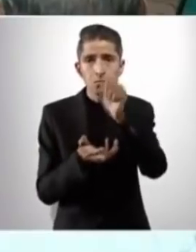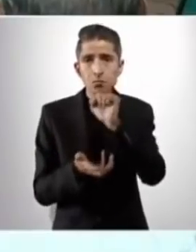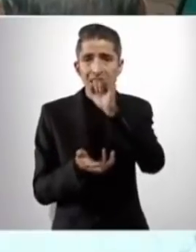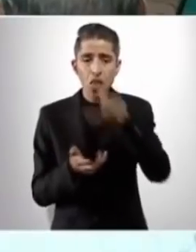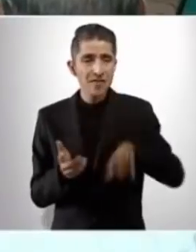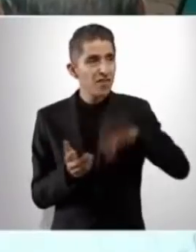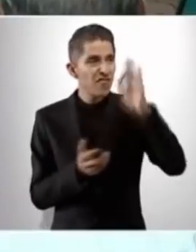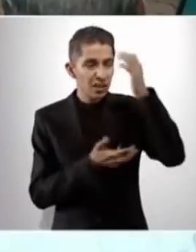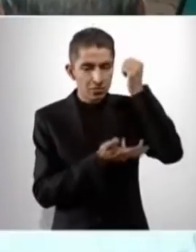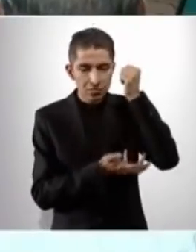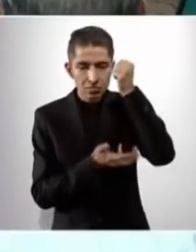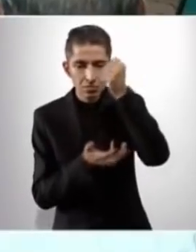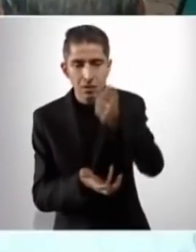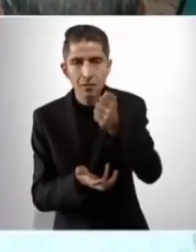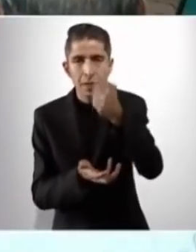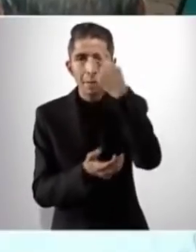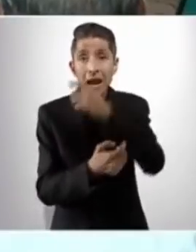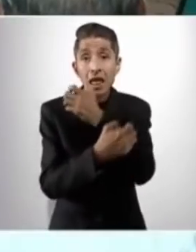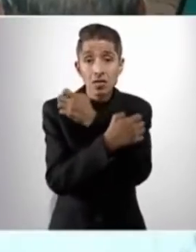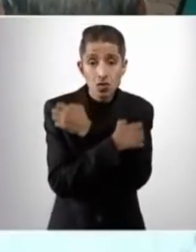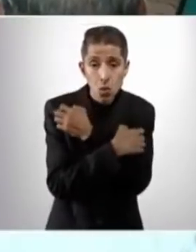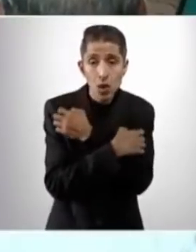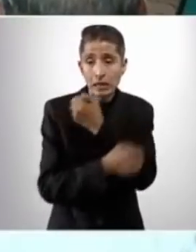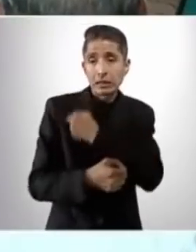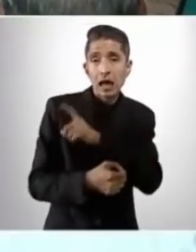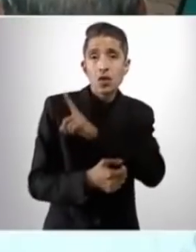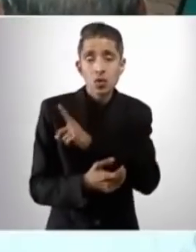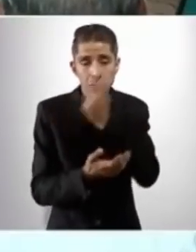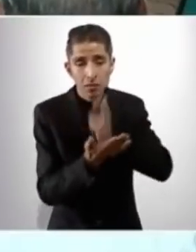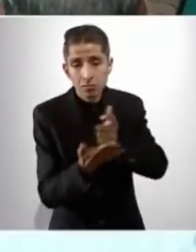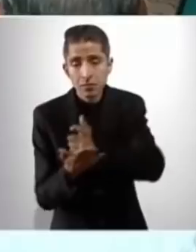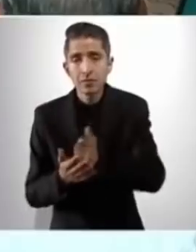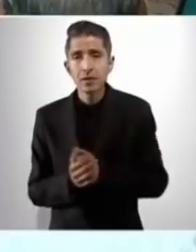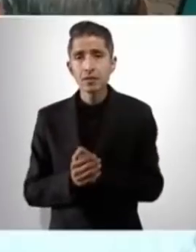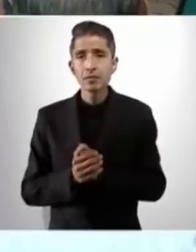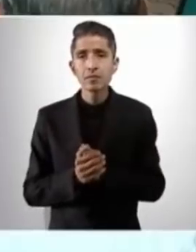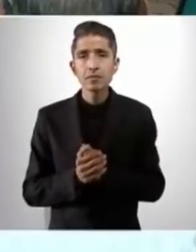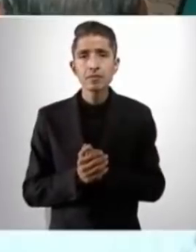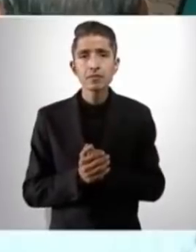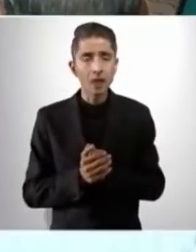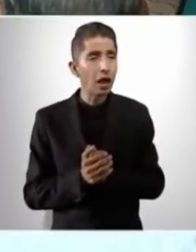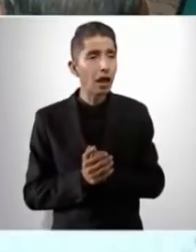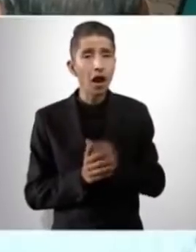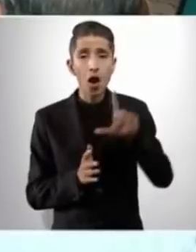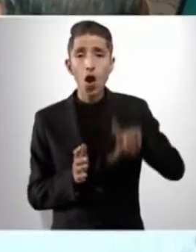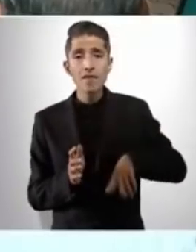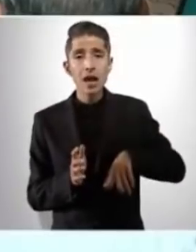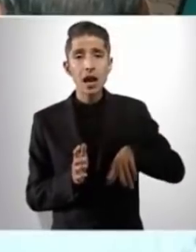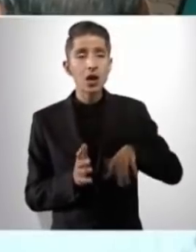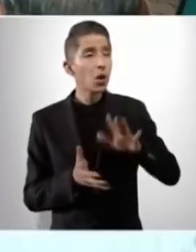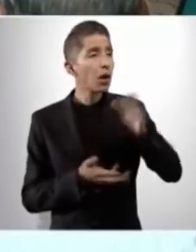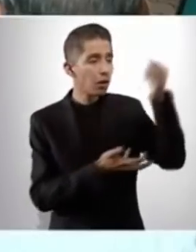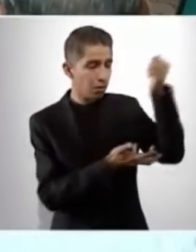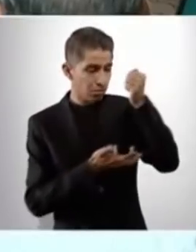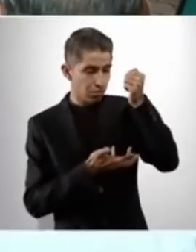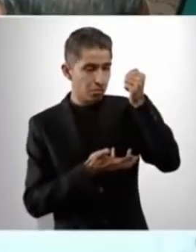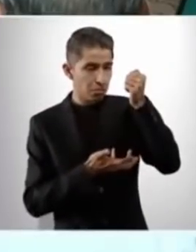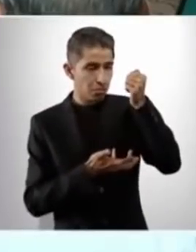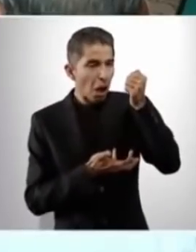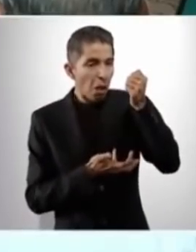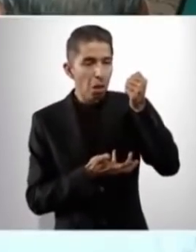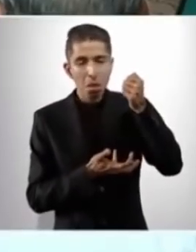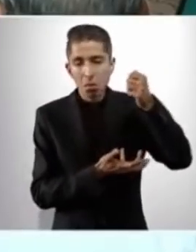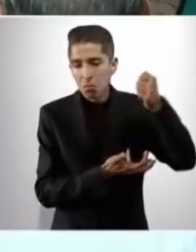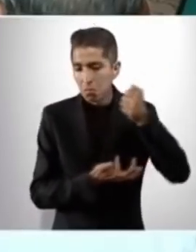un profundo fracaso, ni tampoco establecerá algún tipo de complicidad con organizaciones criminales. Sostuvo que hay una frontera bien